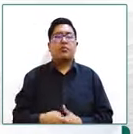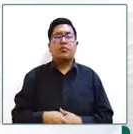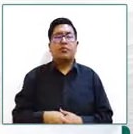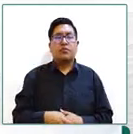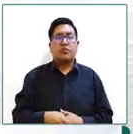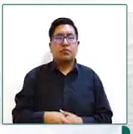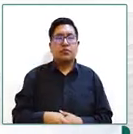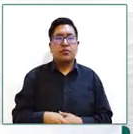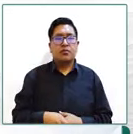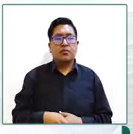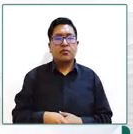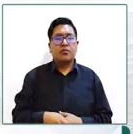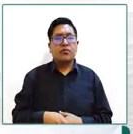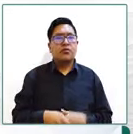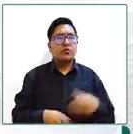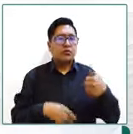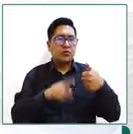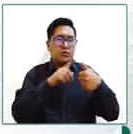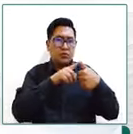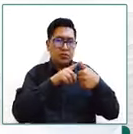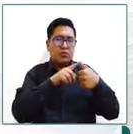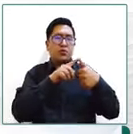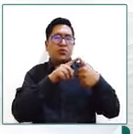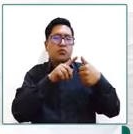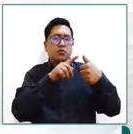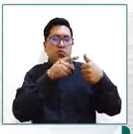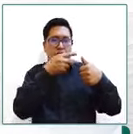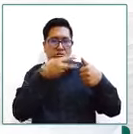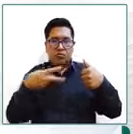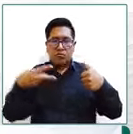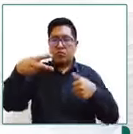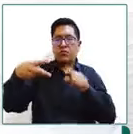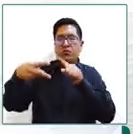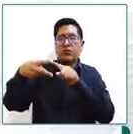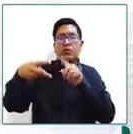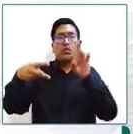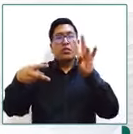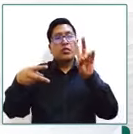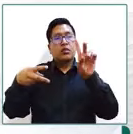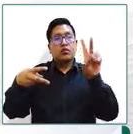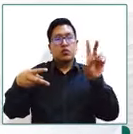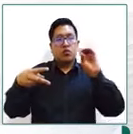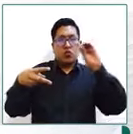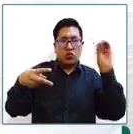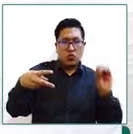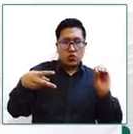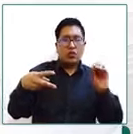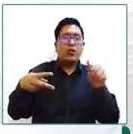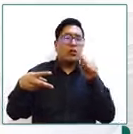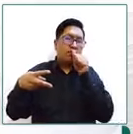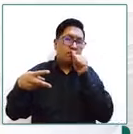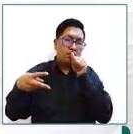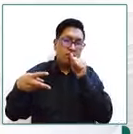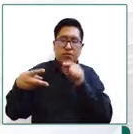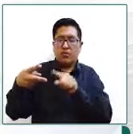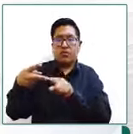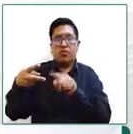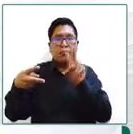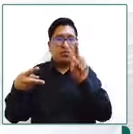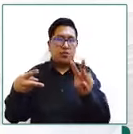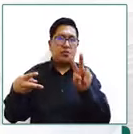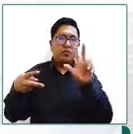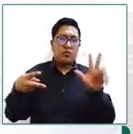de los cuales 72% son de administración privada 23% son de